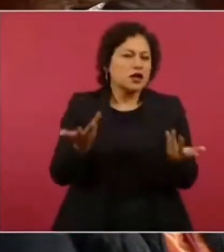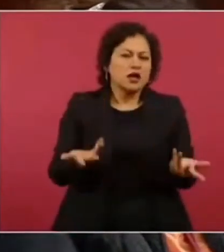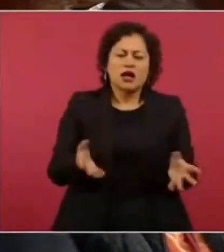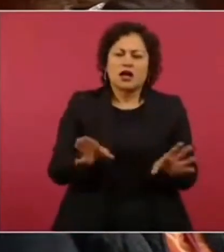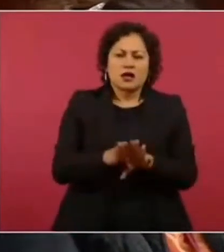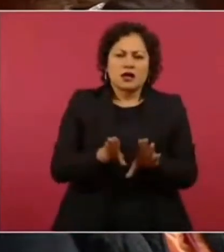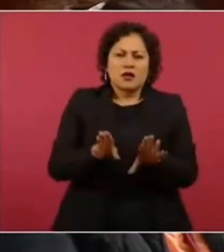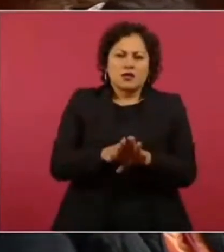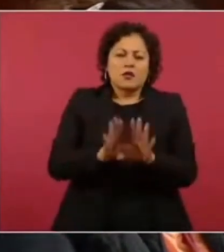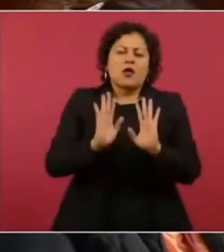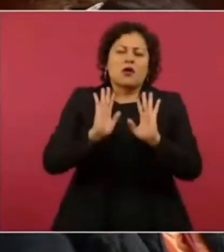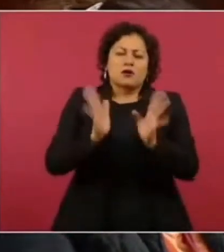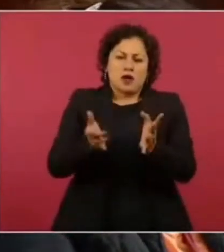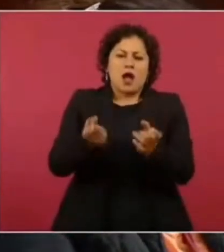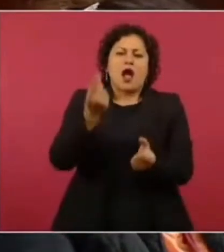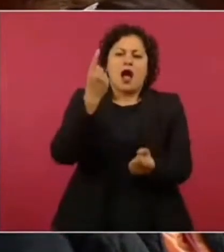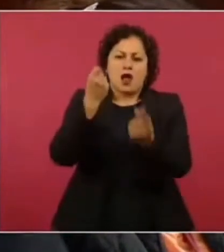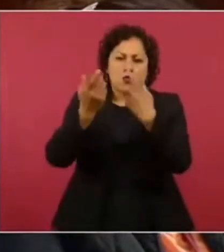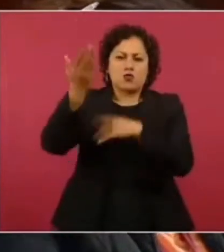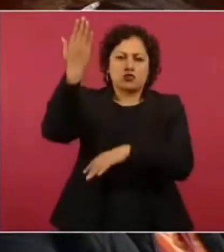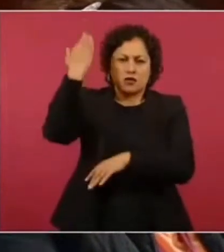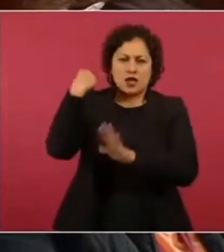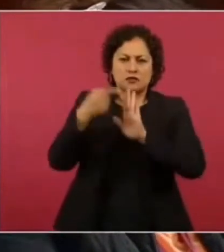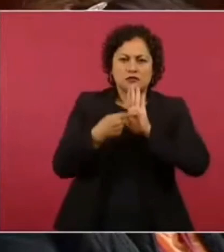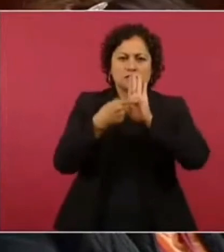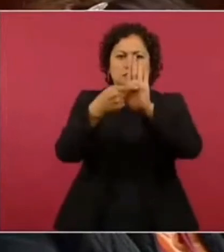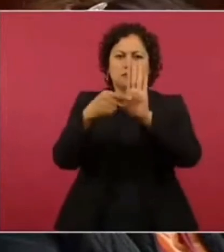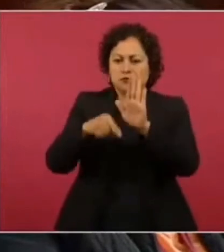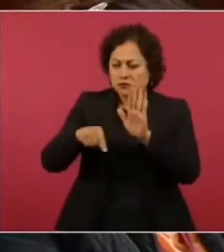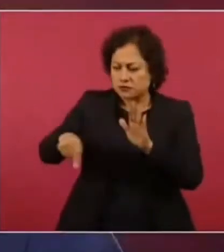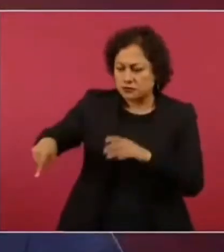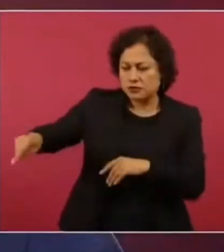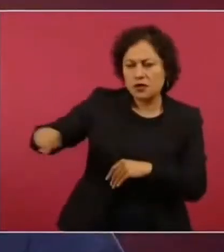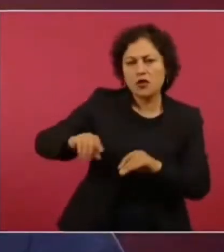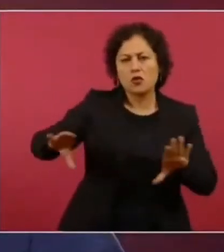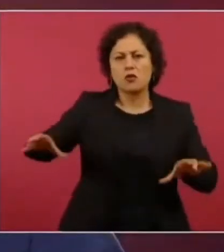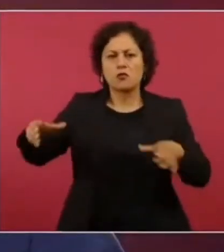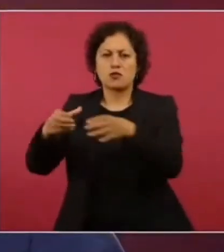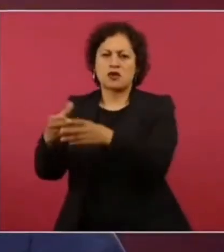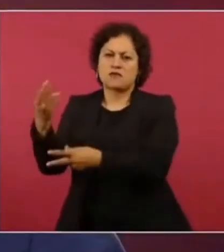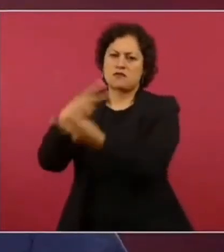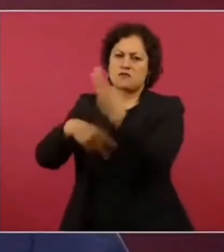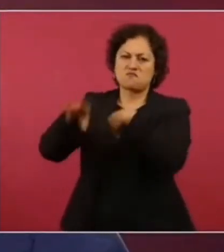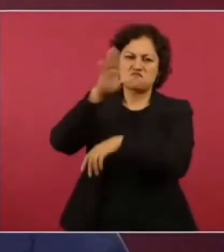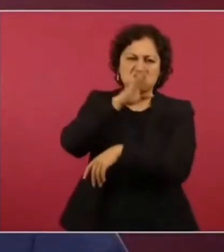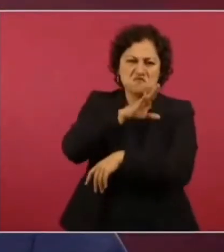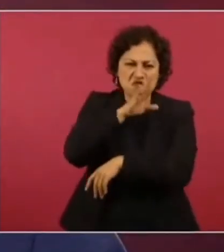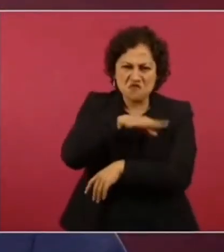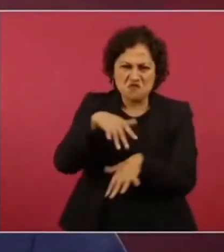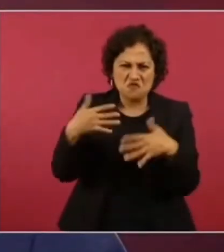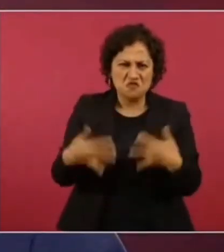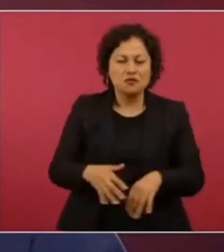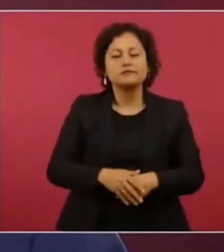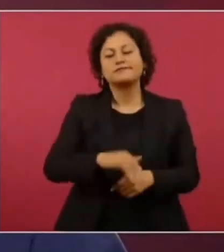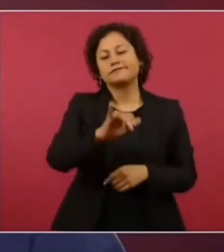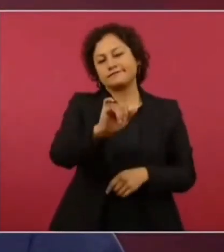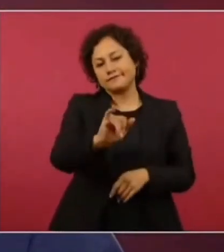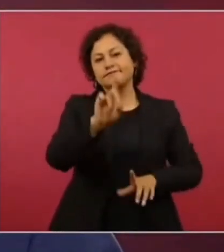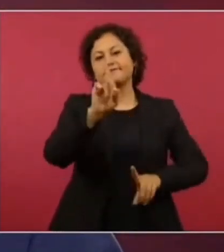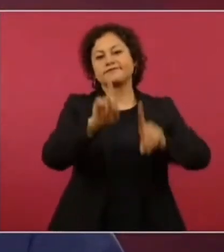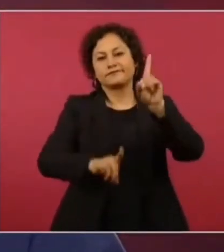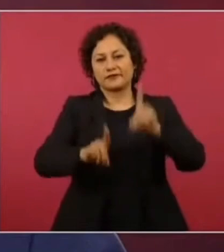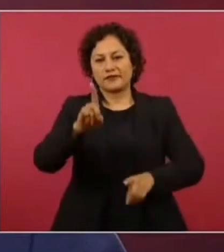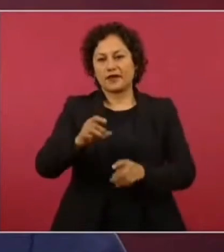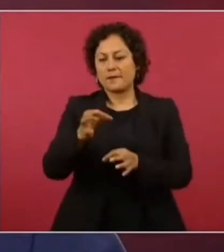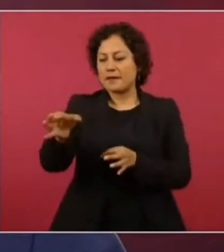expuso aquí muy ampliamente, que están bastante afectadas a las comunidades. evidentemente, dependiendo de las condiciones de cada municipio, las